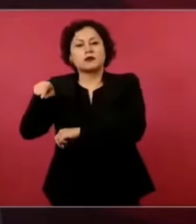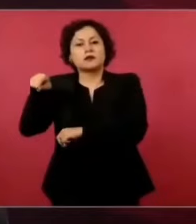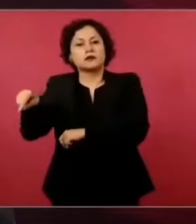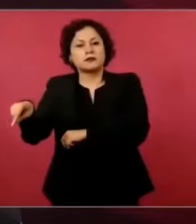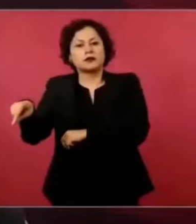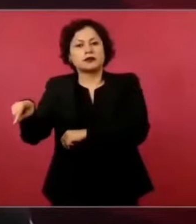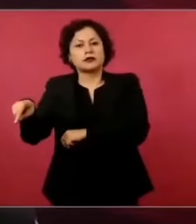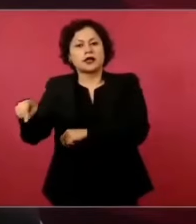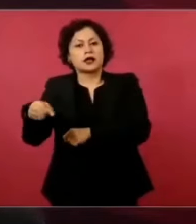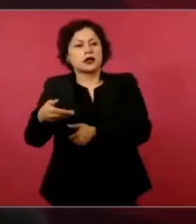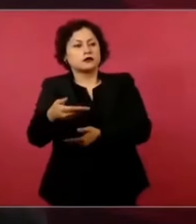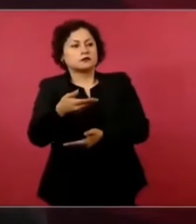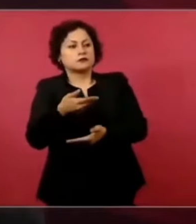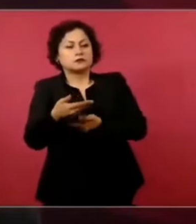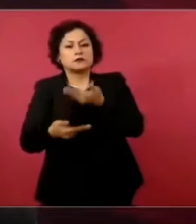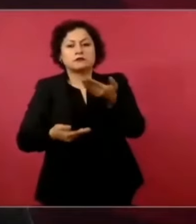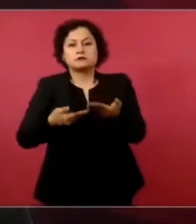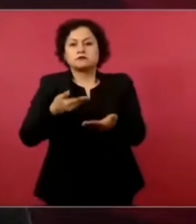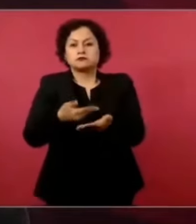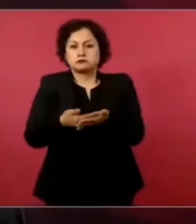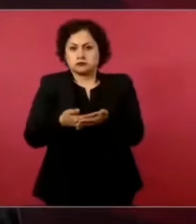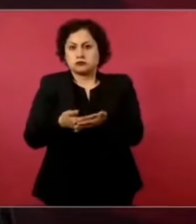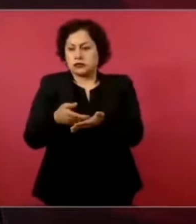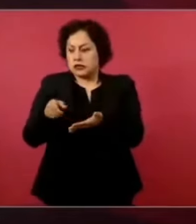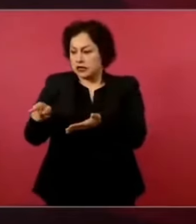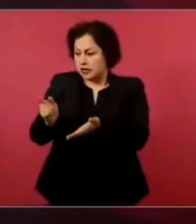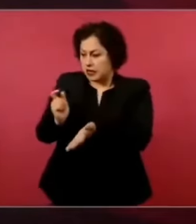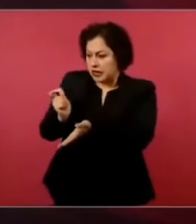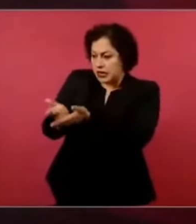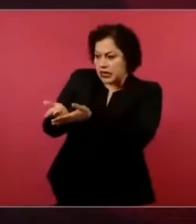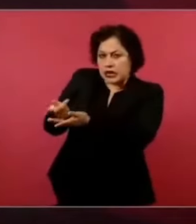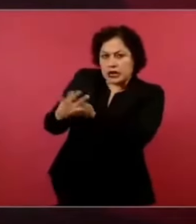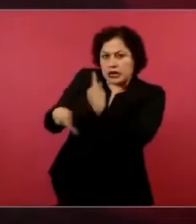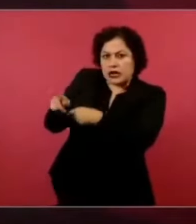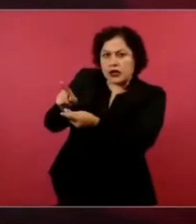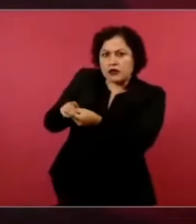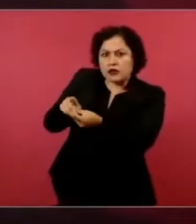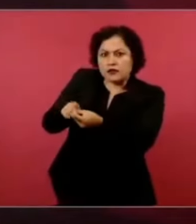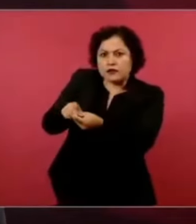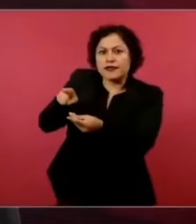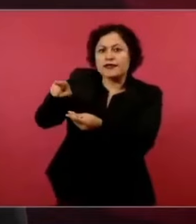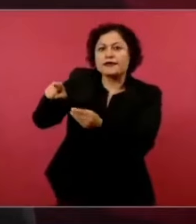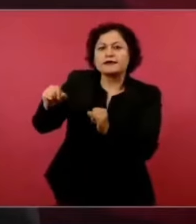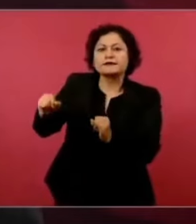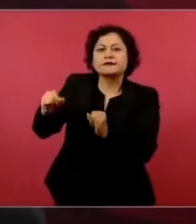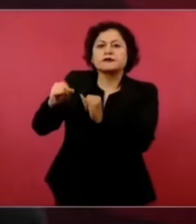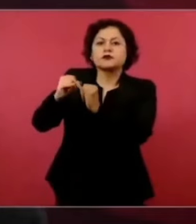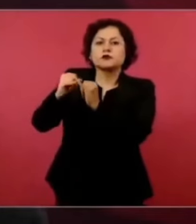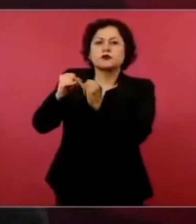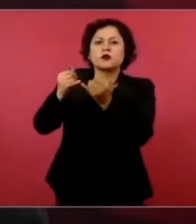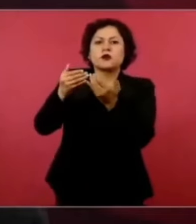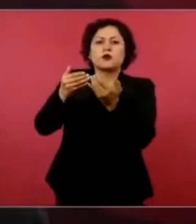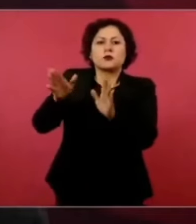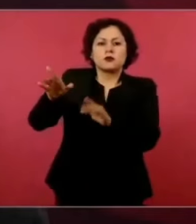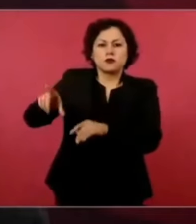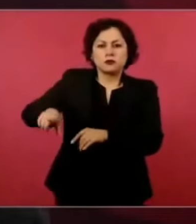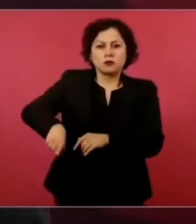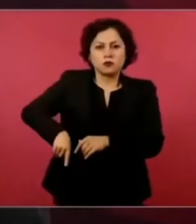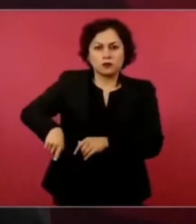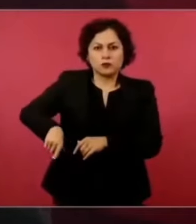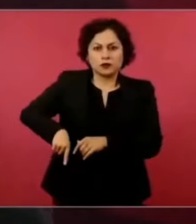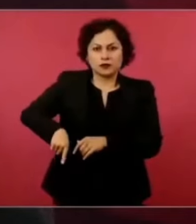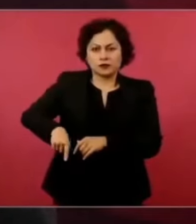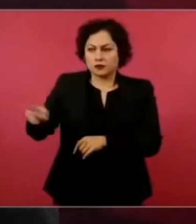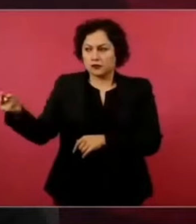todos sus ingresos vienen de entidades públicas. Esas entidades